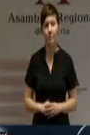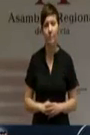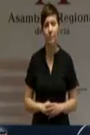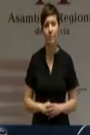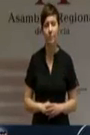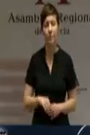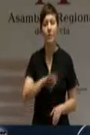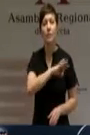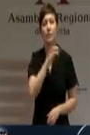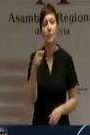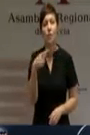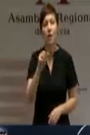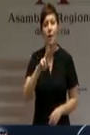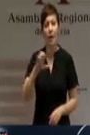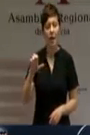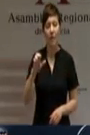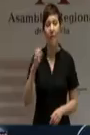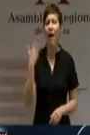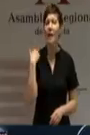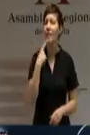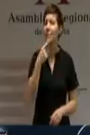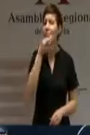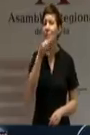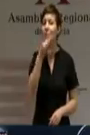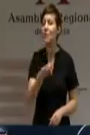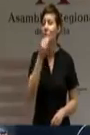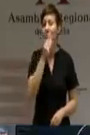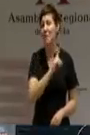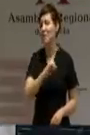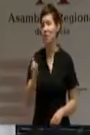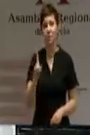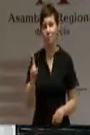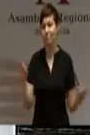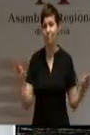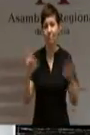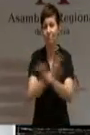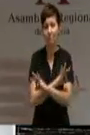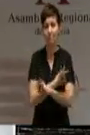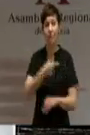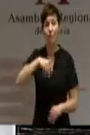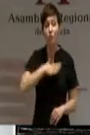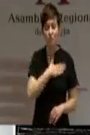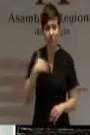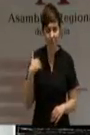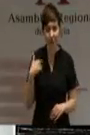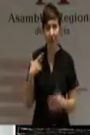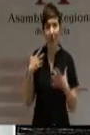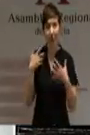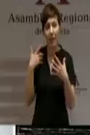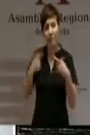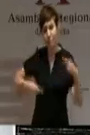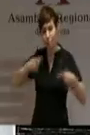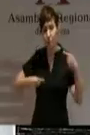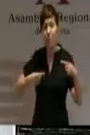Señor Garri, ayer tuve unas palabras desafortunadas. Pese a todo, si nos busca nos va a encontrar. Usted sabe que si